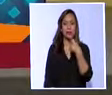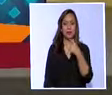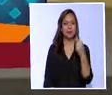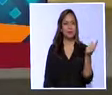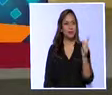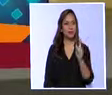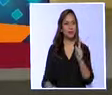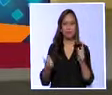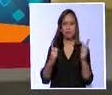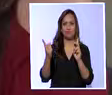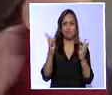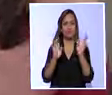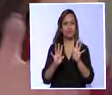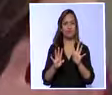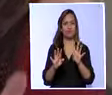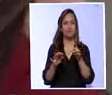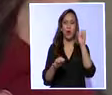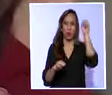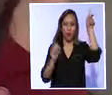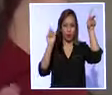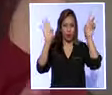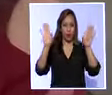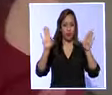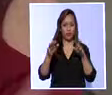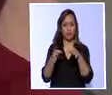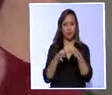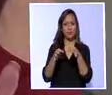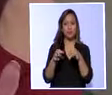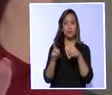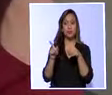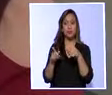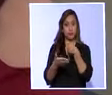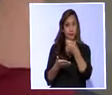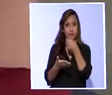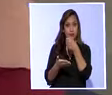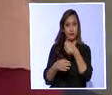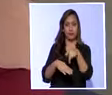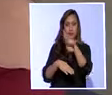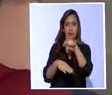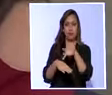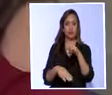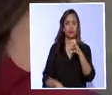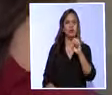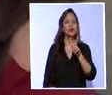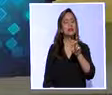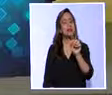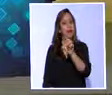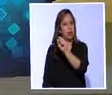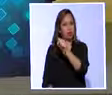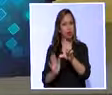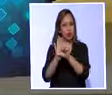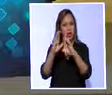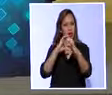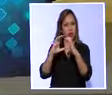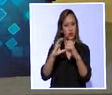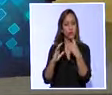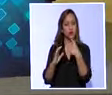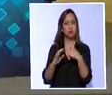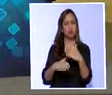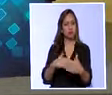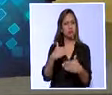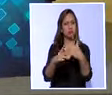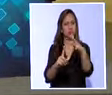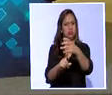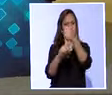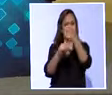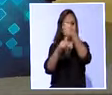invitados se pronunciaron sobre dicha normativa. La periodista Marisabel Ceballos señaló que a través de la Ley de Comunicación hay avances y derechos